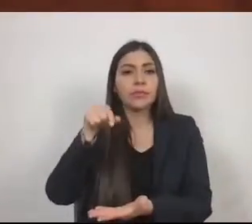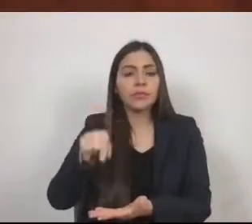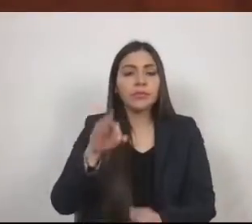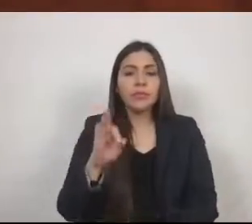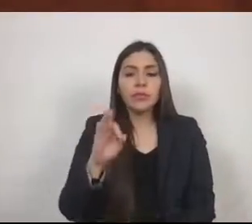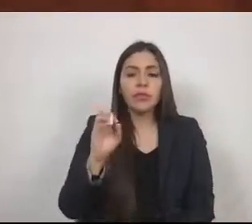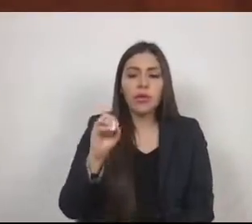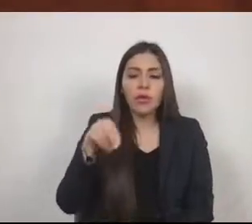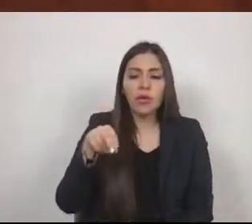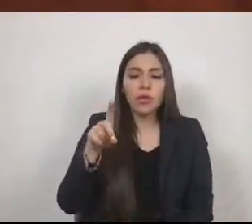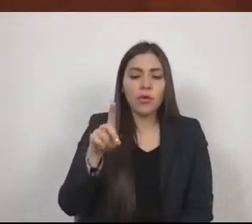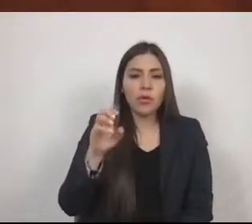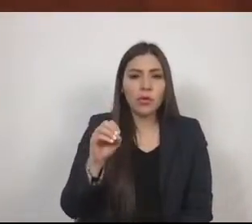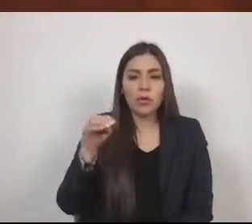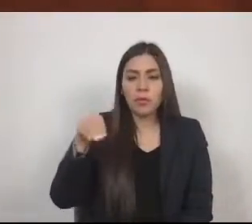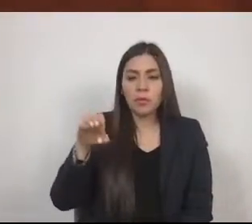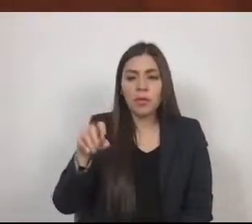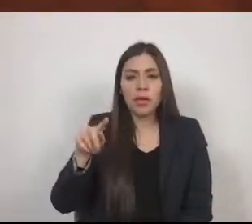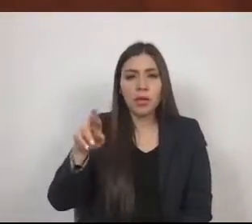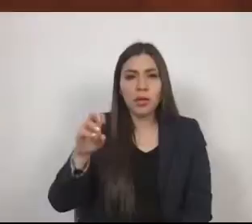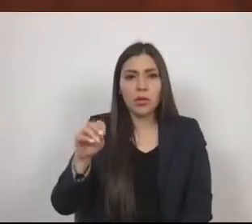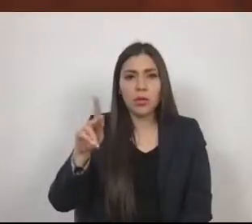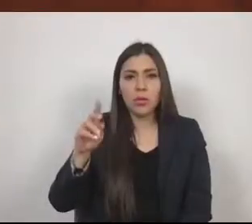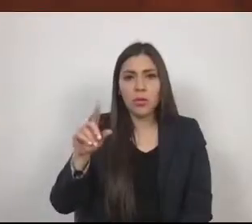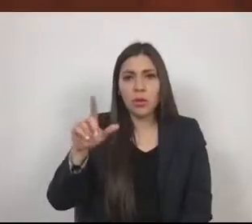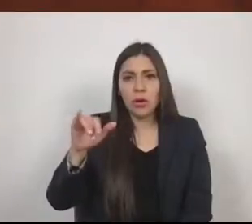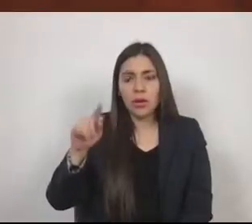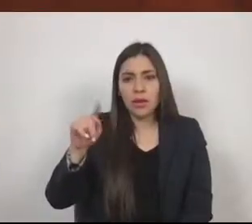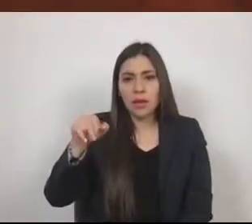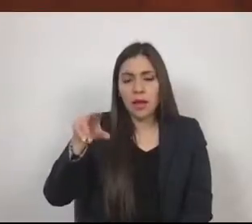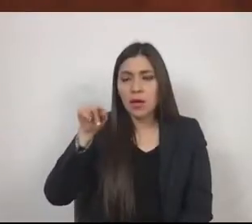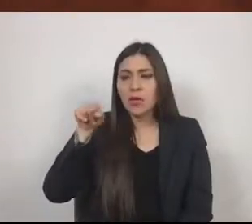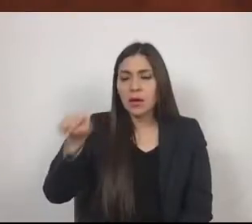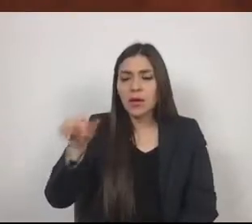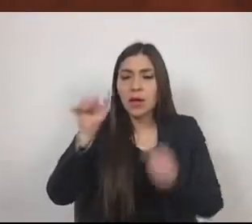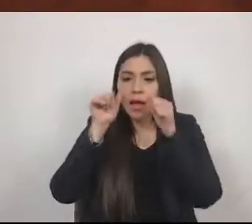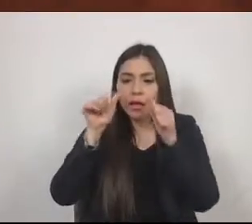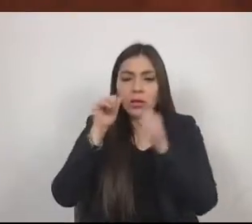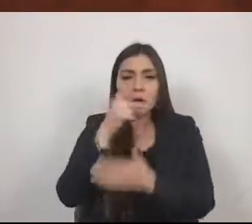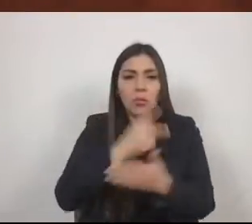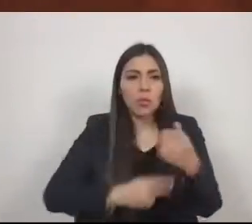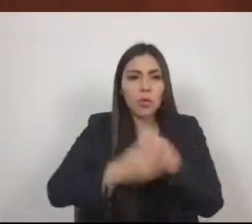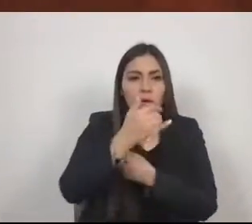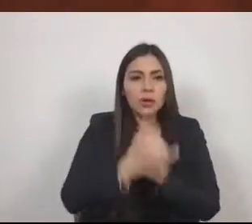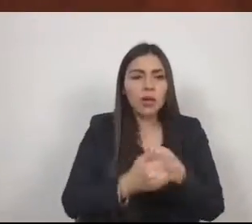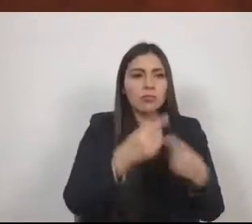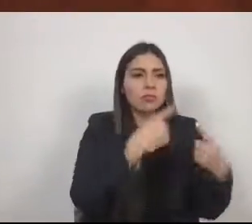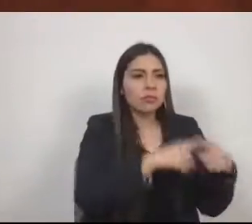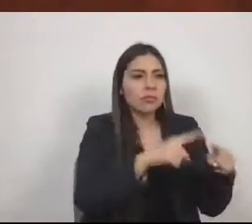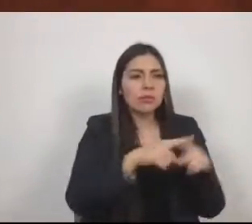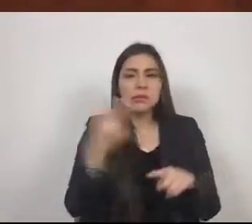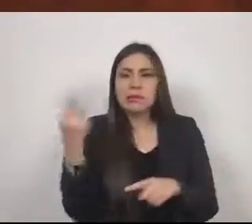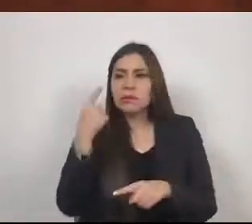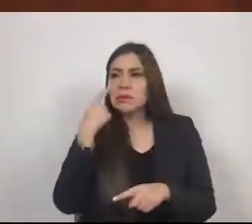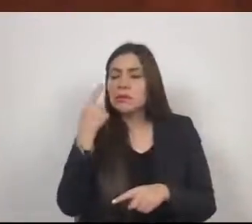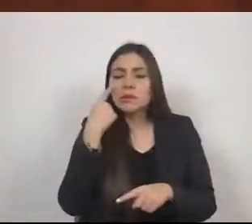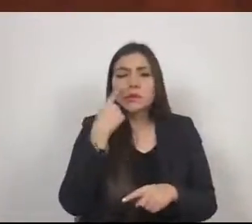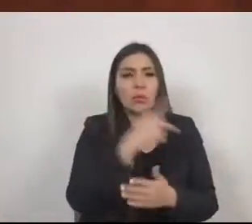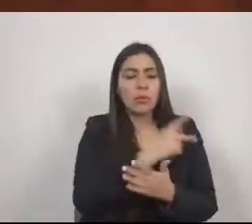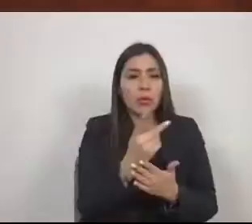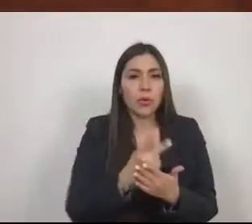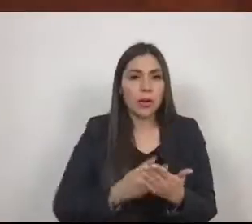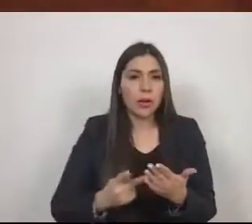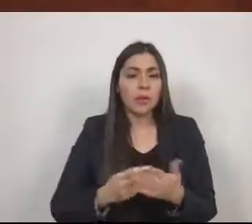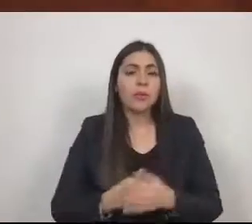permitió atender los proyectos y programas de infraestructura necesarios. En su momento,